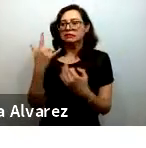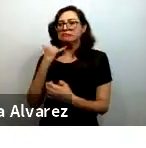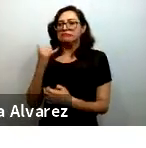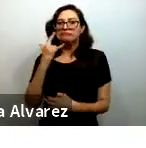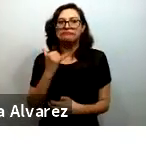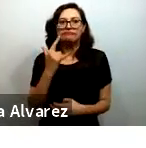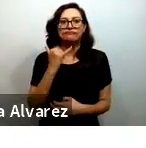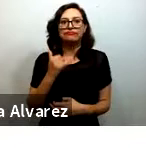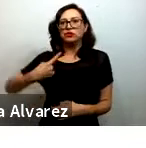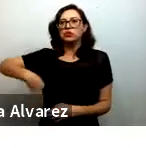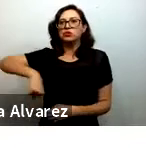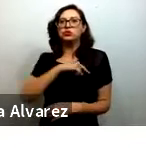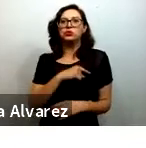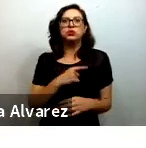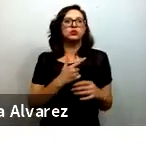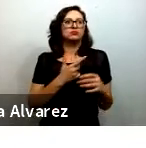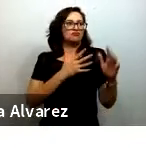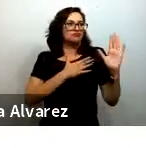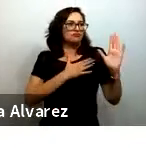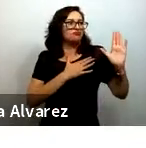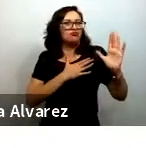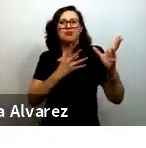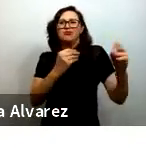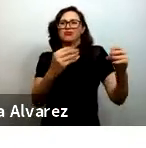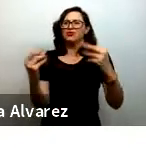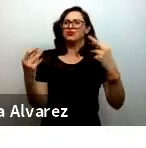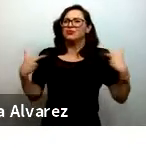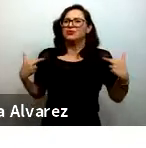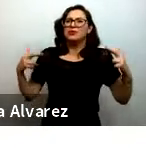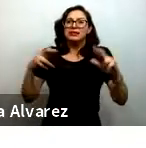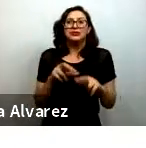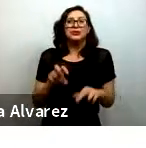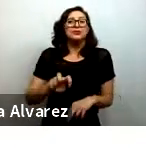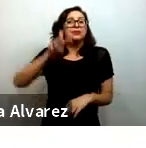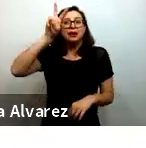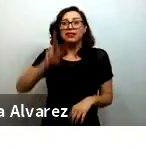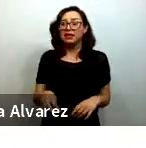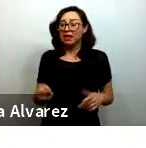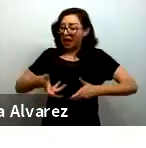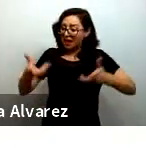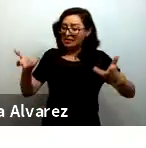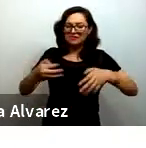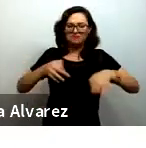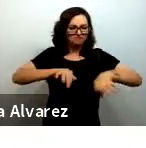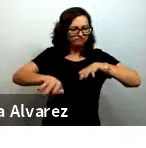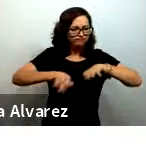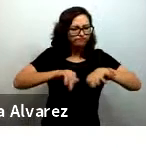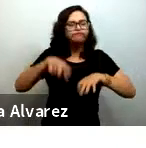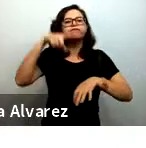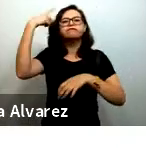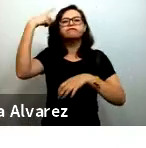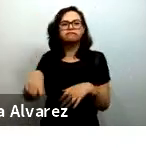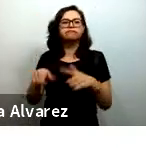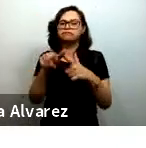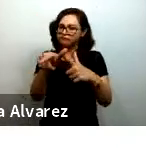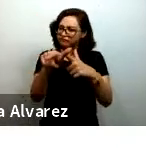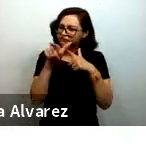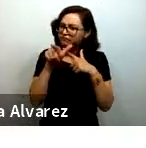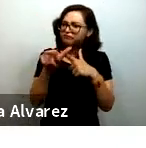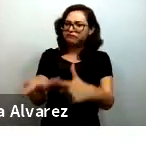millones de ejemplos de docentes realmente entregados y entregadas a mantener la continuidad